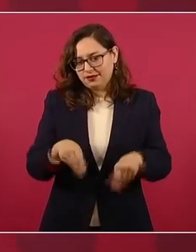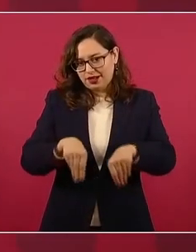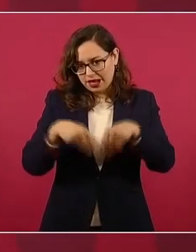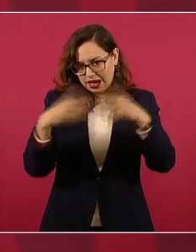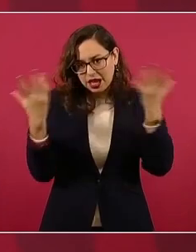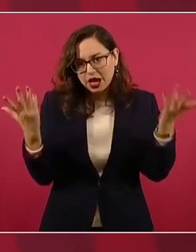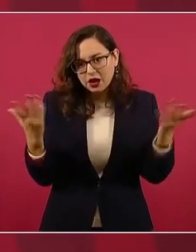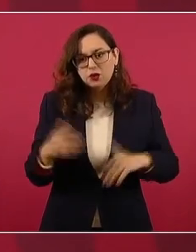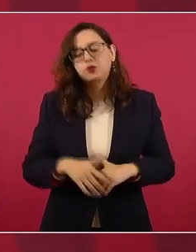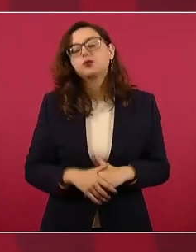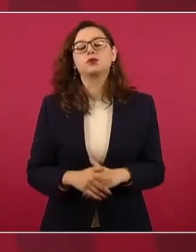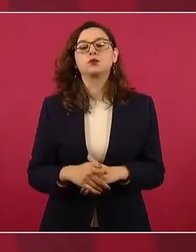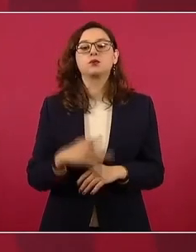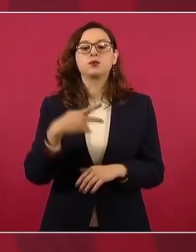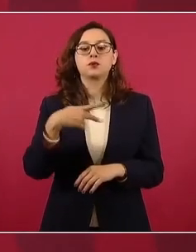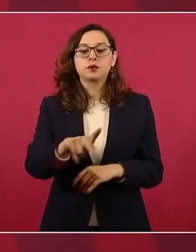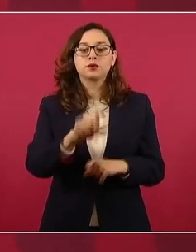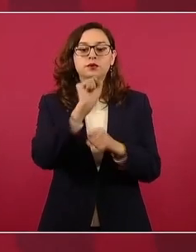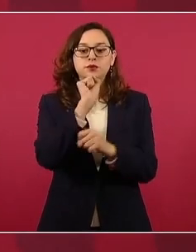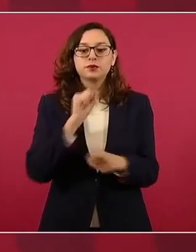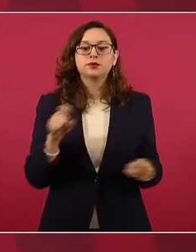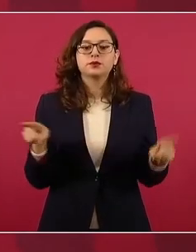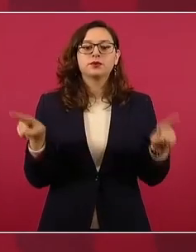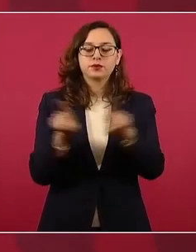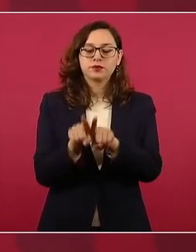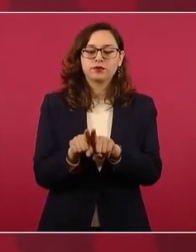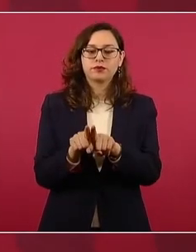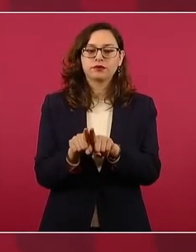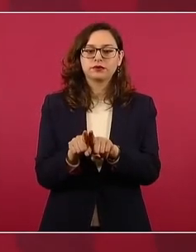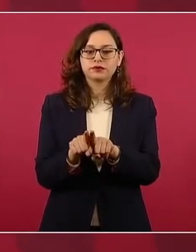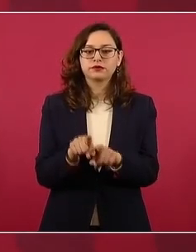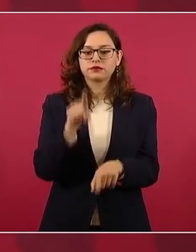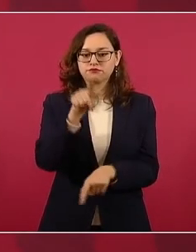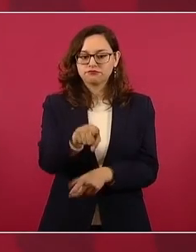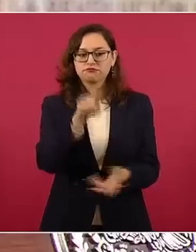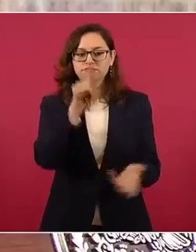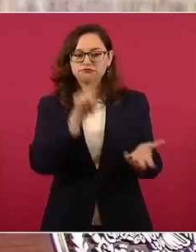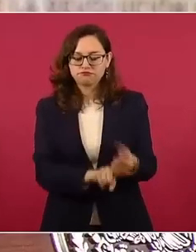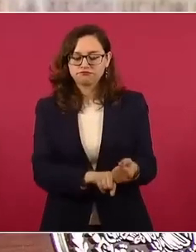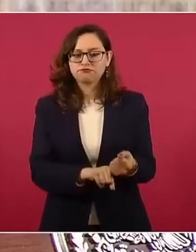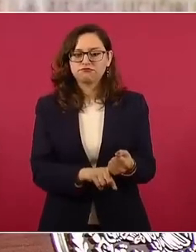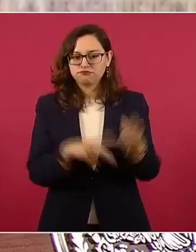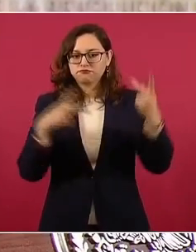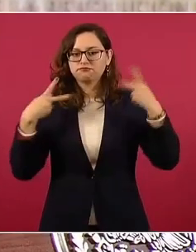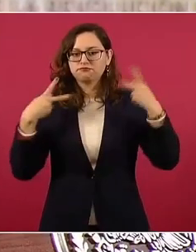secretaría tiene personal especializado